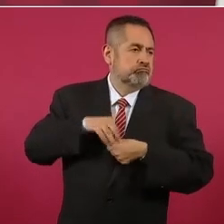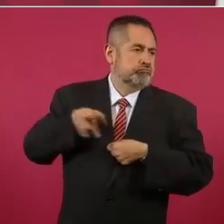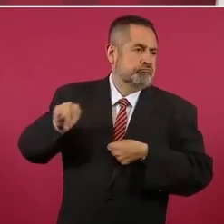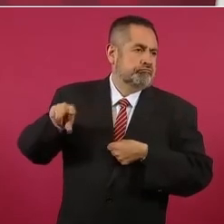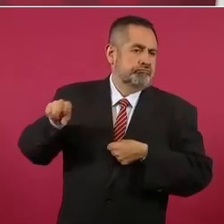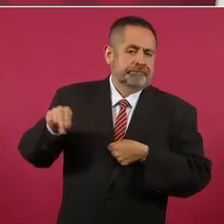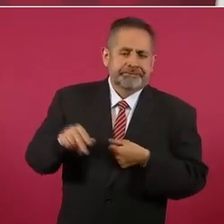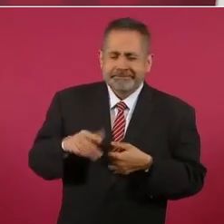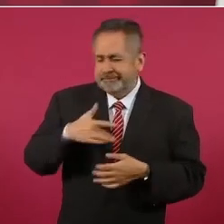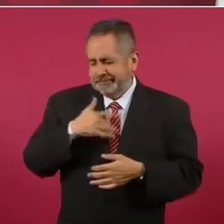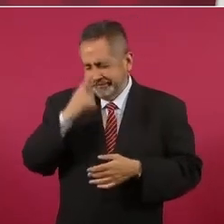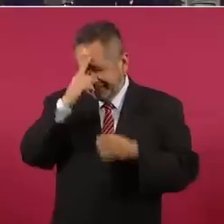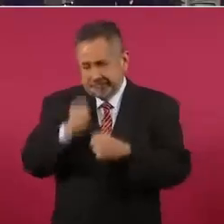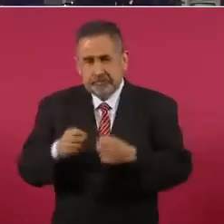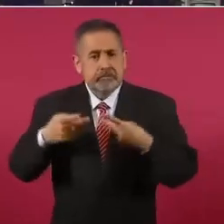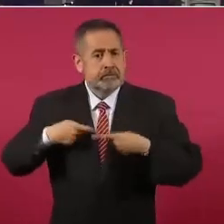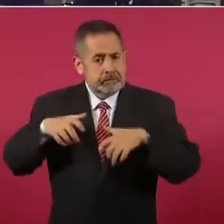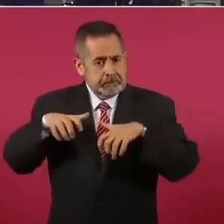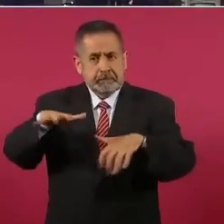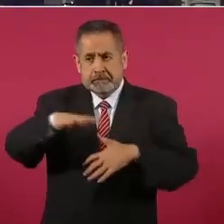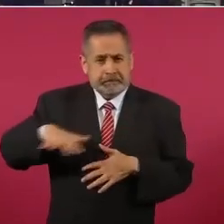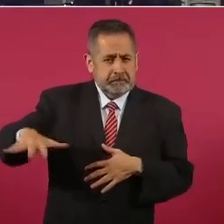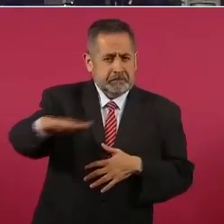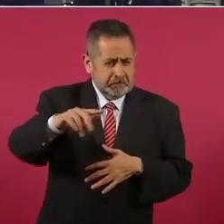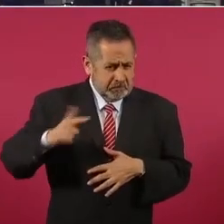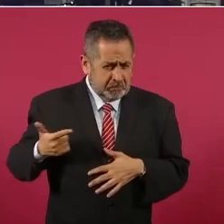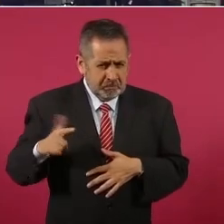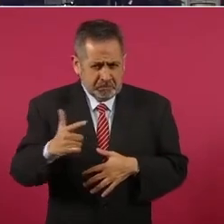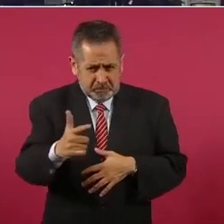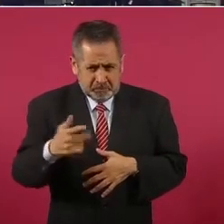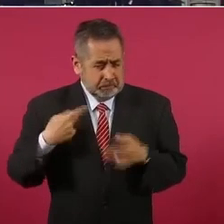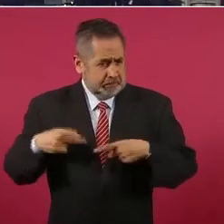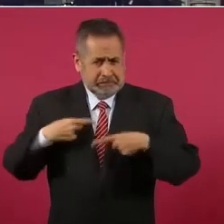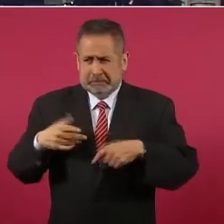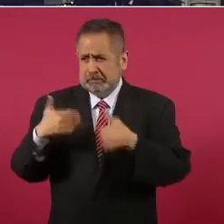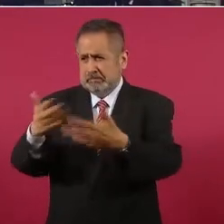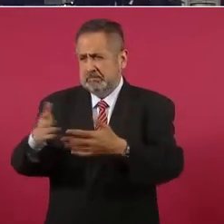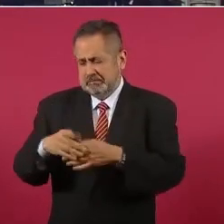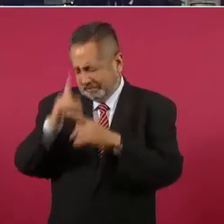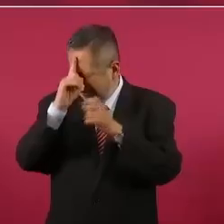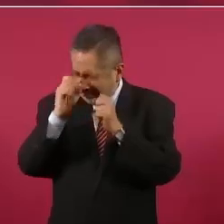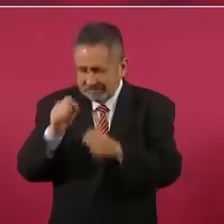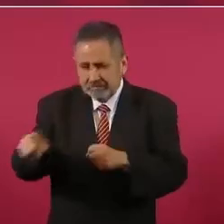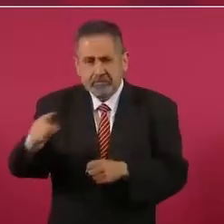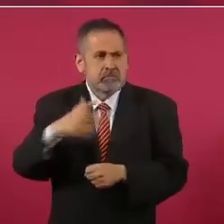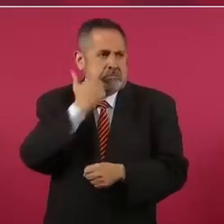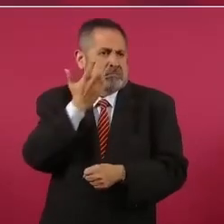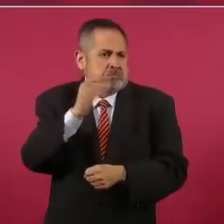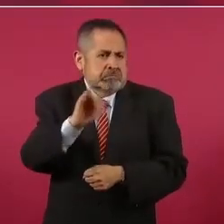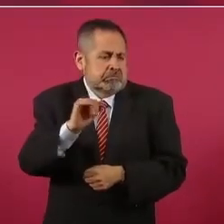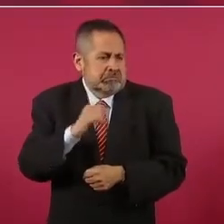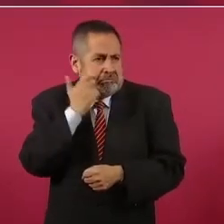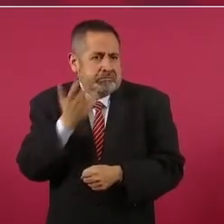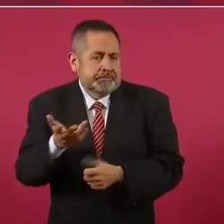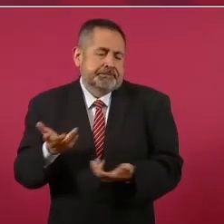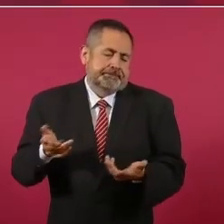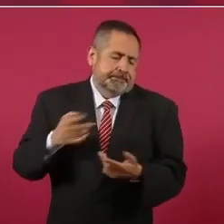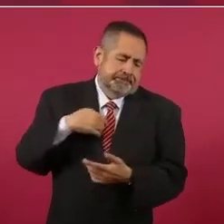Estoy seguro que la gente de Guanajuato piensa de otra manera. ¿Cómo no va a pensar de otra manera?